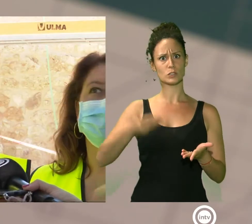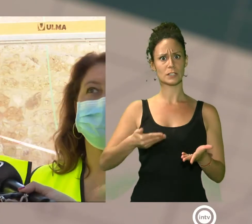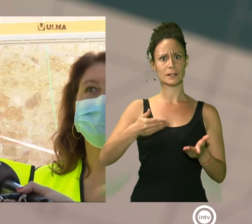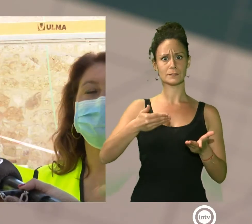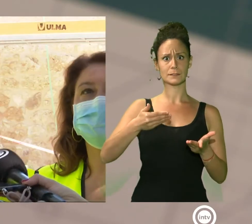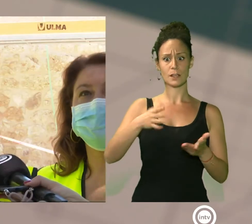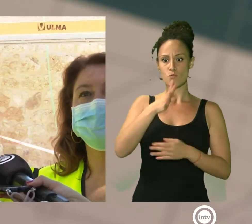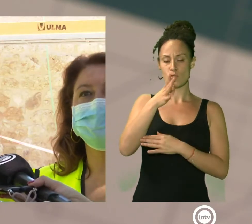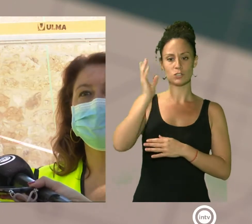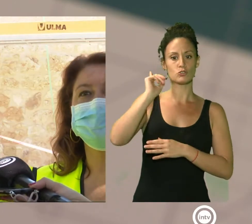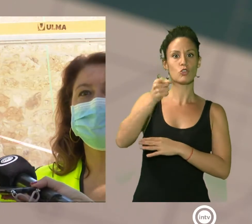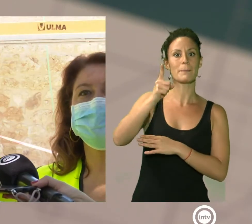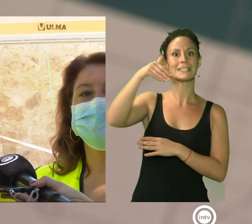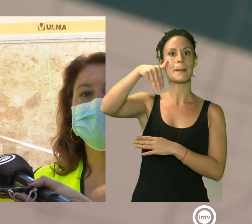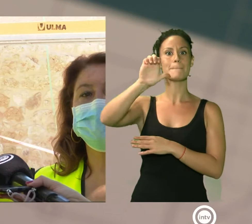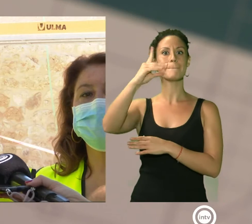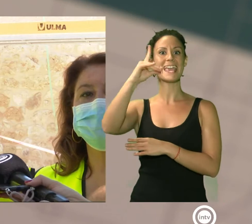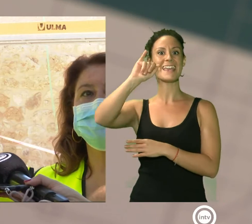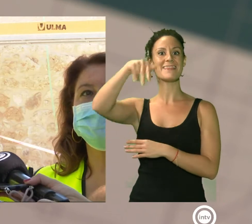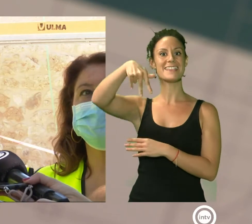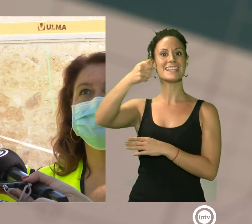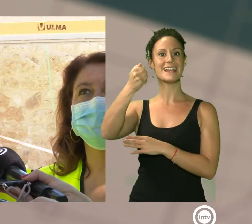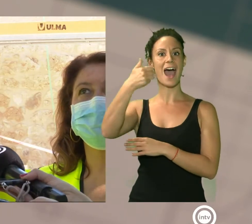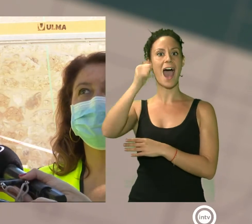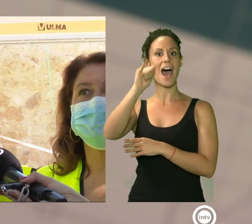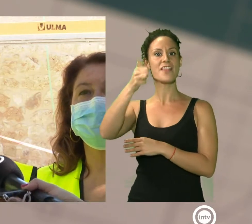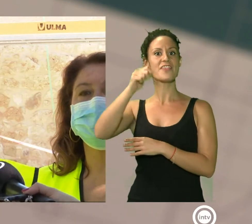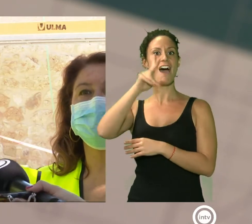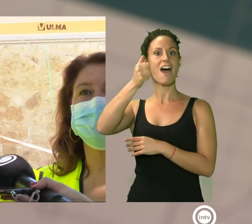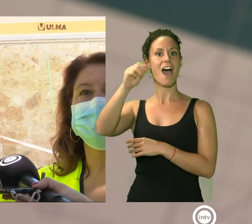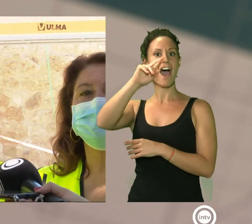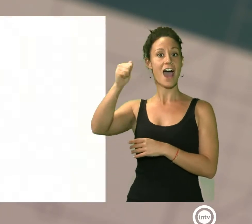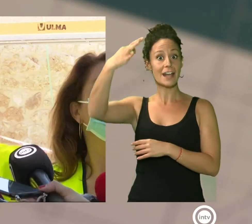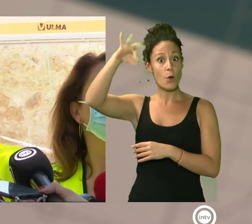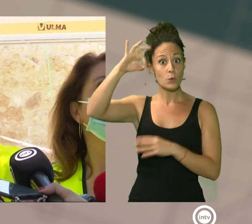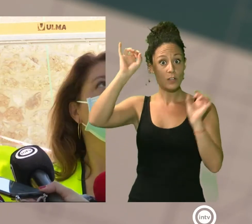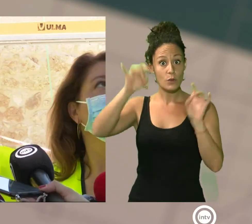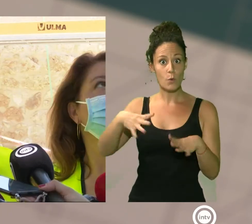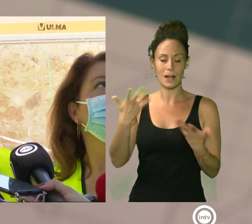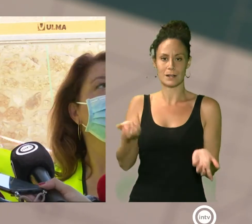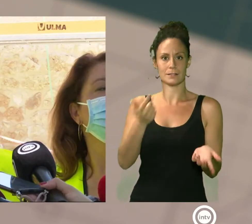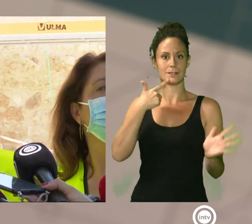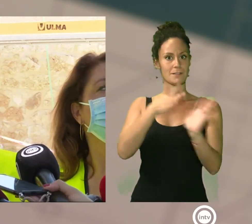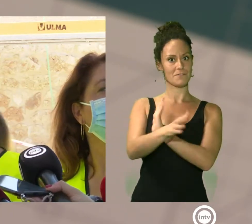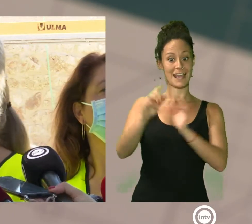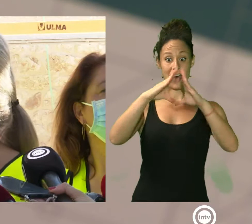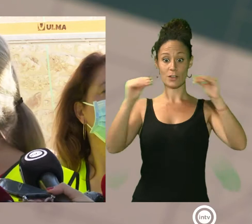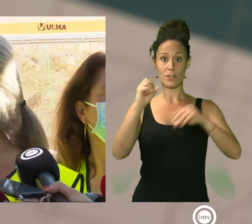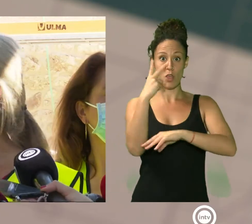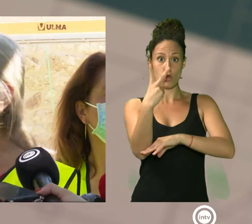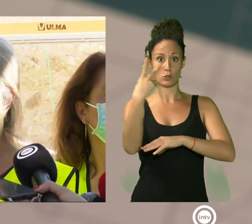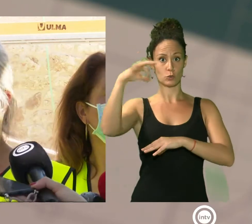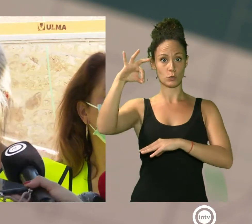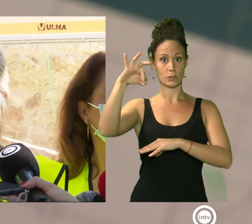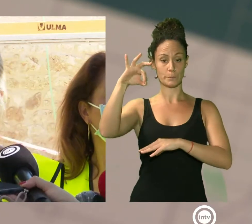en Medina Zahara, por tanto este sería el segundo en toda Andalucía que aparece. Todo parece indicar en esos primeros